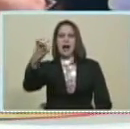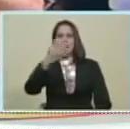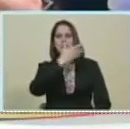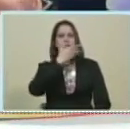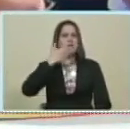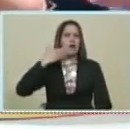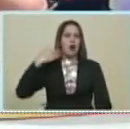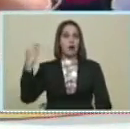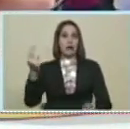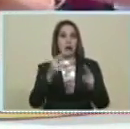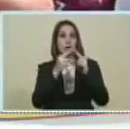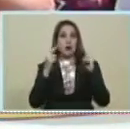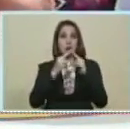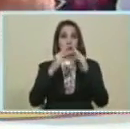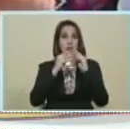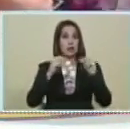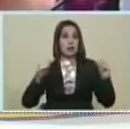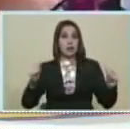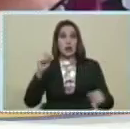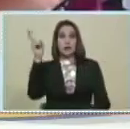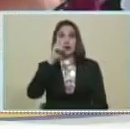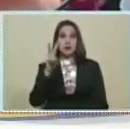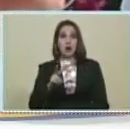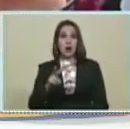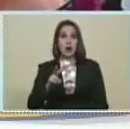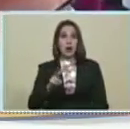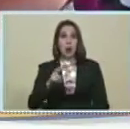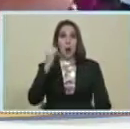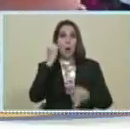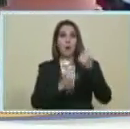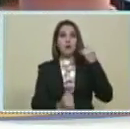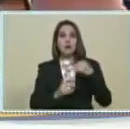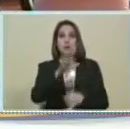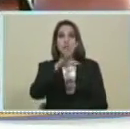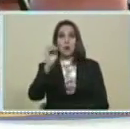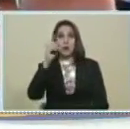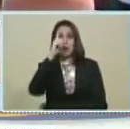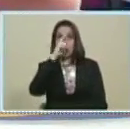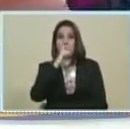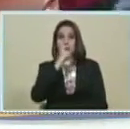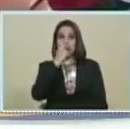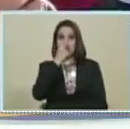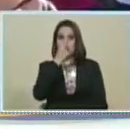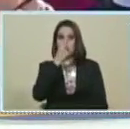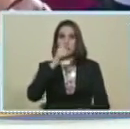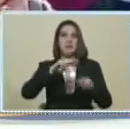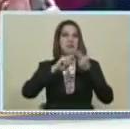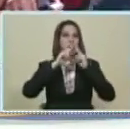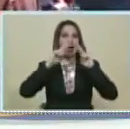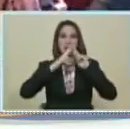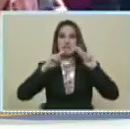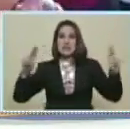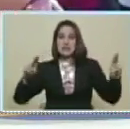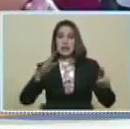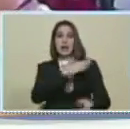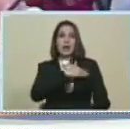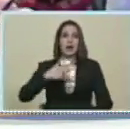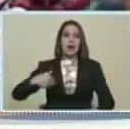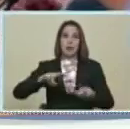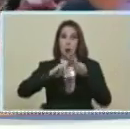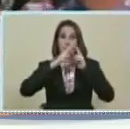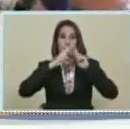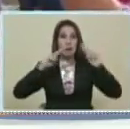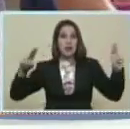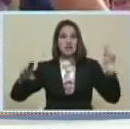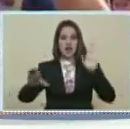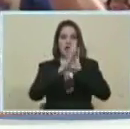Que haya conocido La tierra Venezolana En los últimos 50 años Paz Queremos paz Que